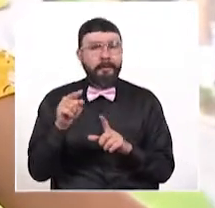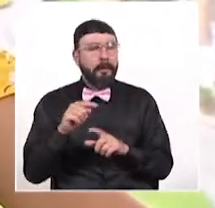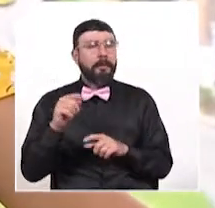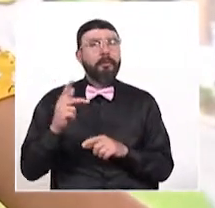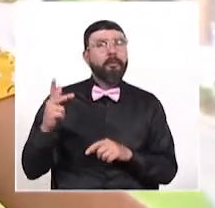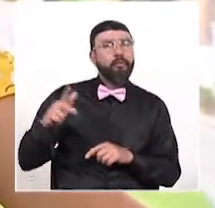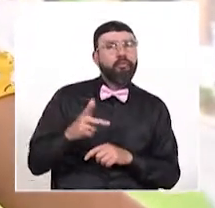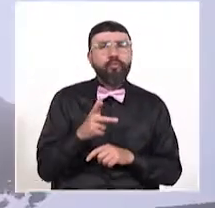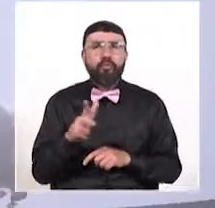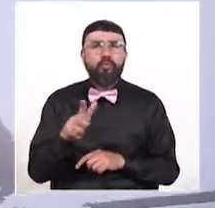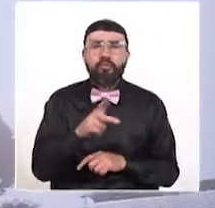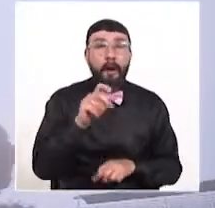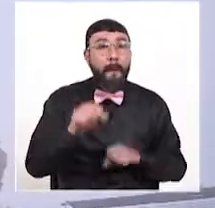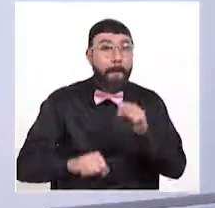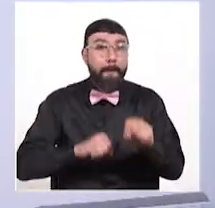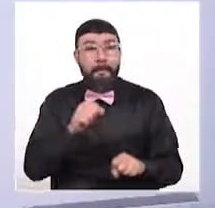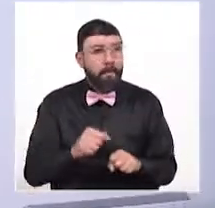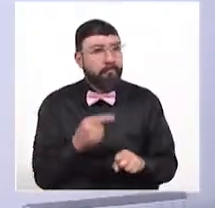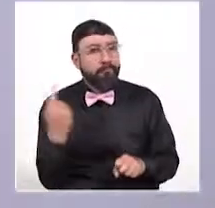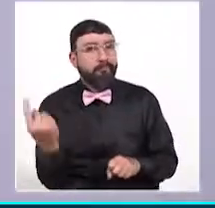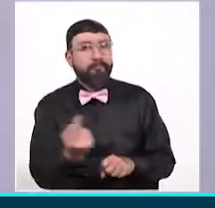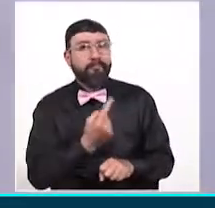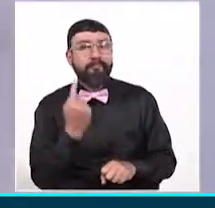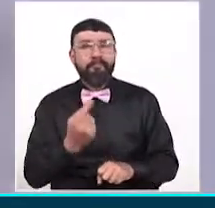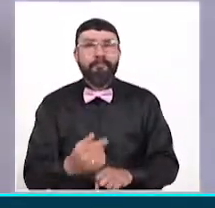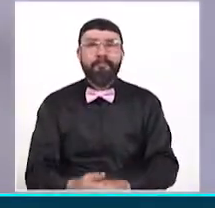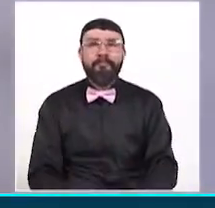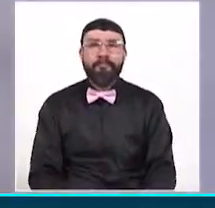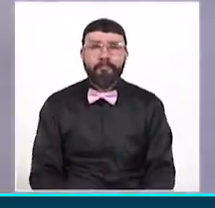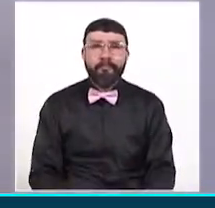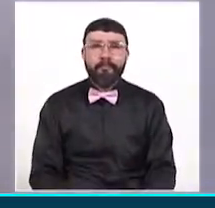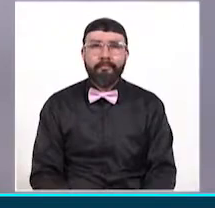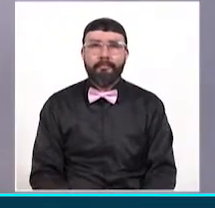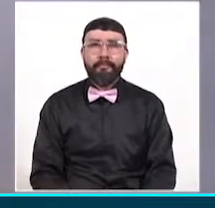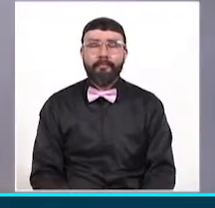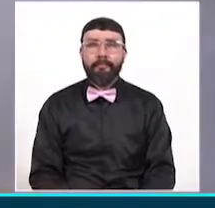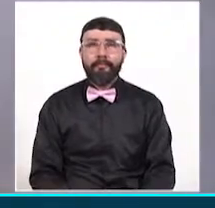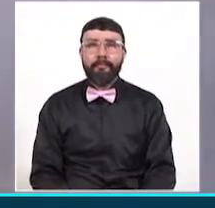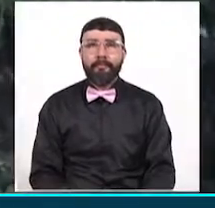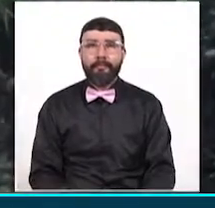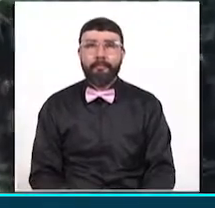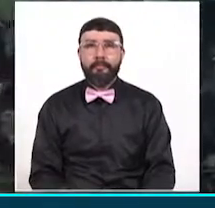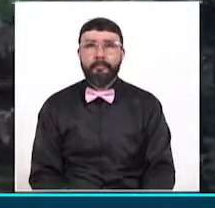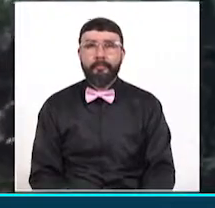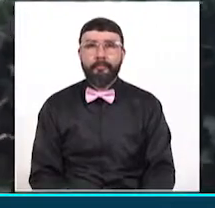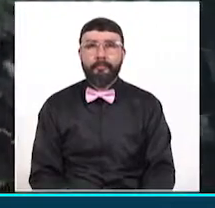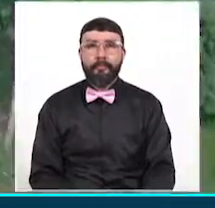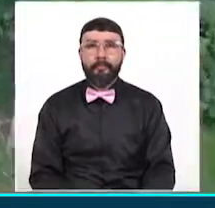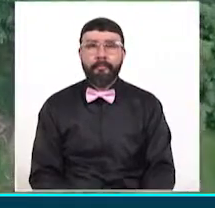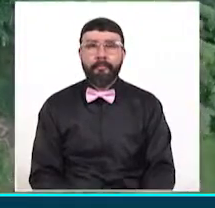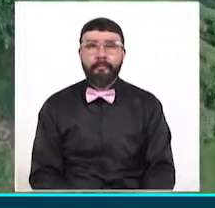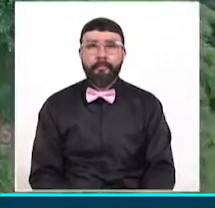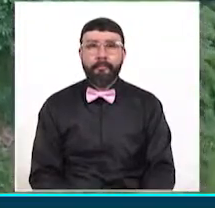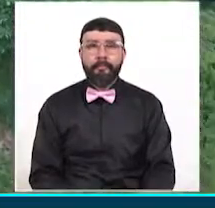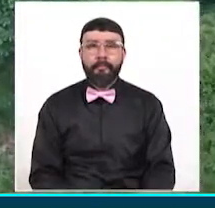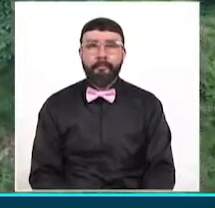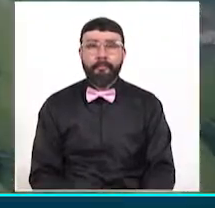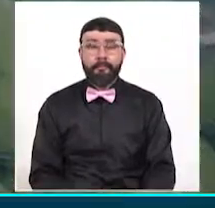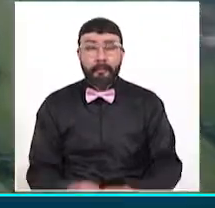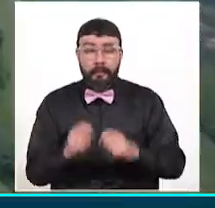del eje cafetero. Abrir los ojos y mirar, verdes